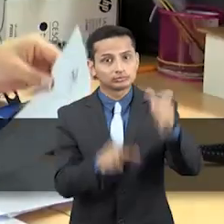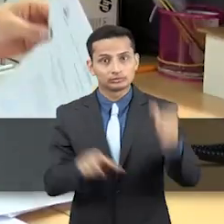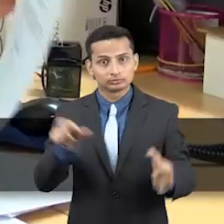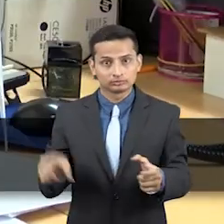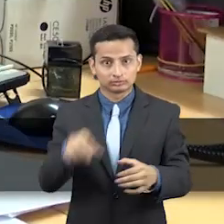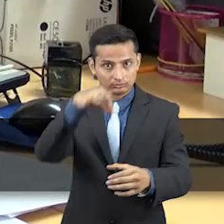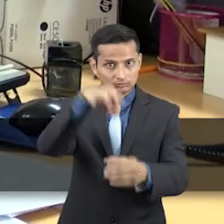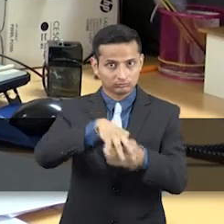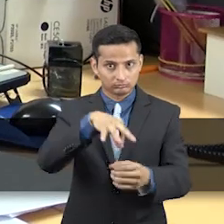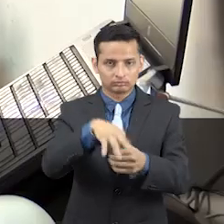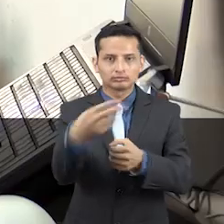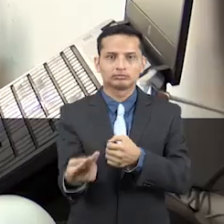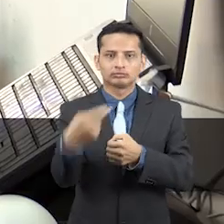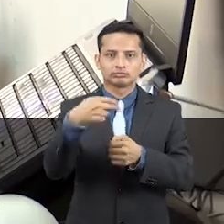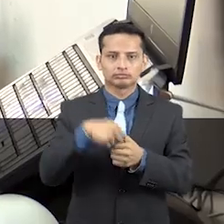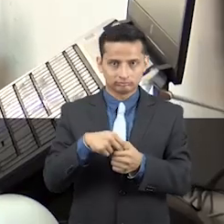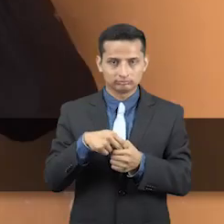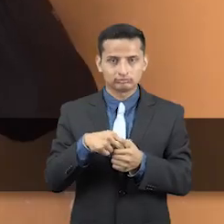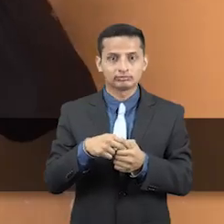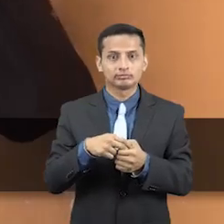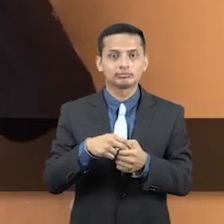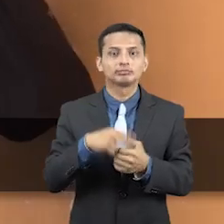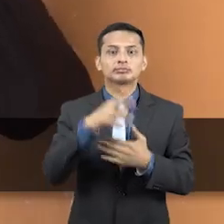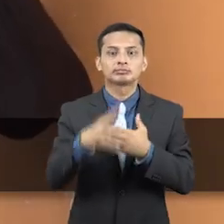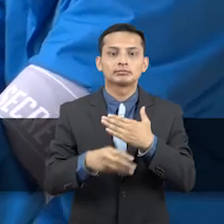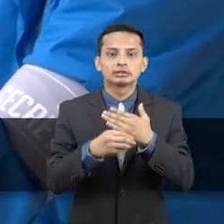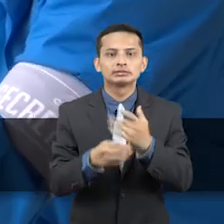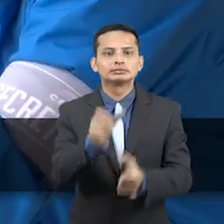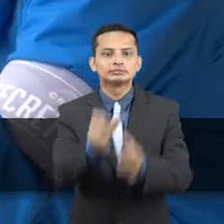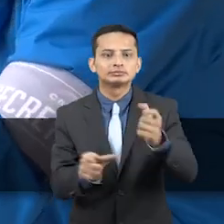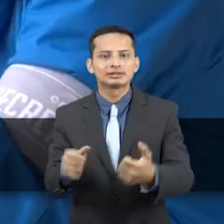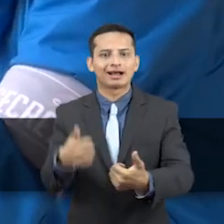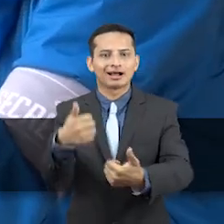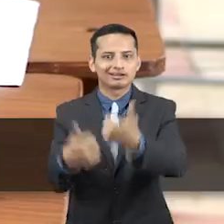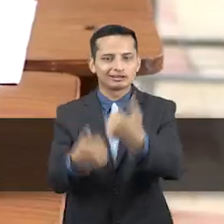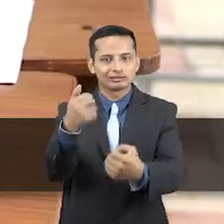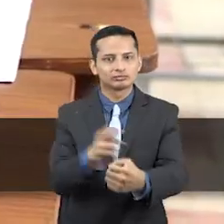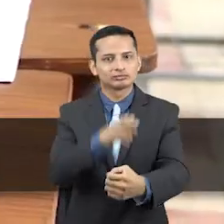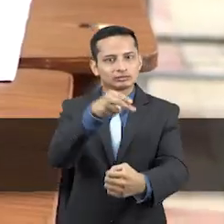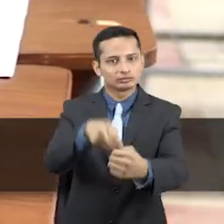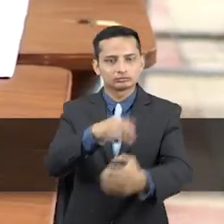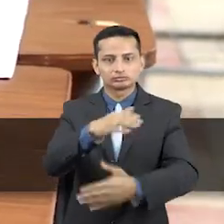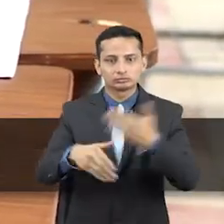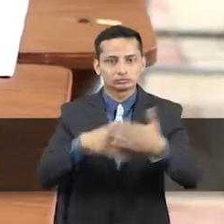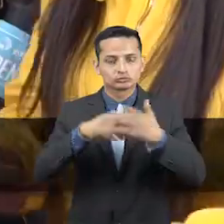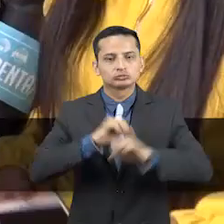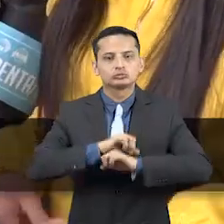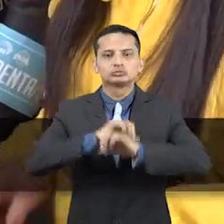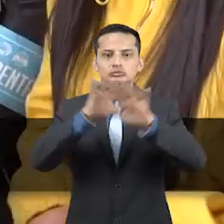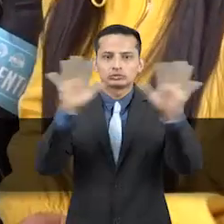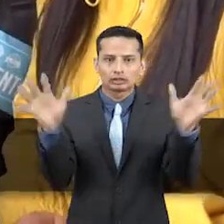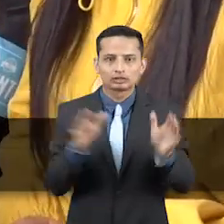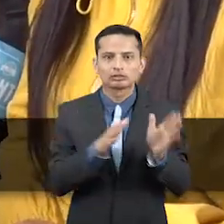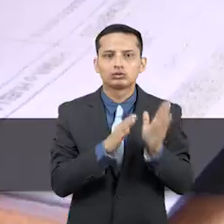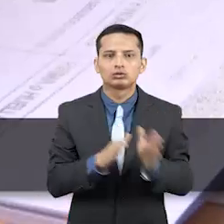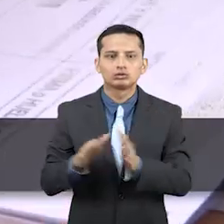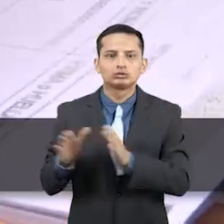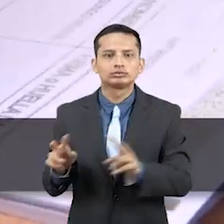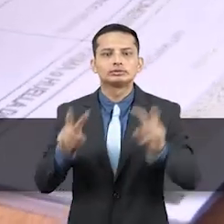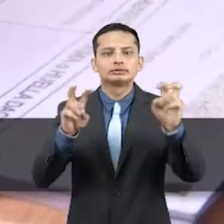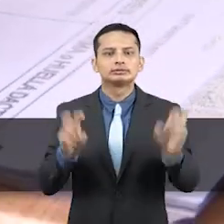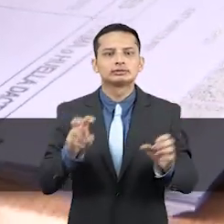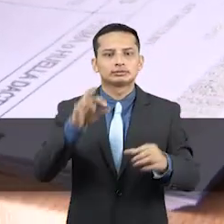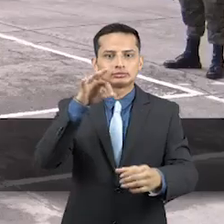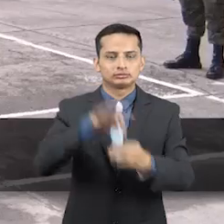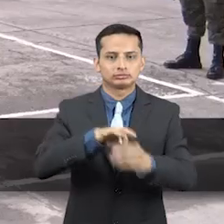garantizar el ejercicio de los derechos políticos que se expresan a través del sufragio y transparentar la eficacia e inclusión en la